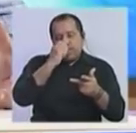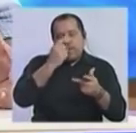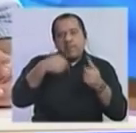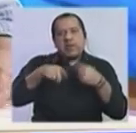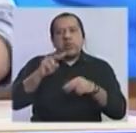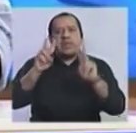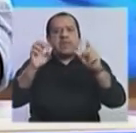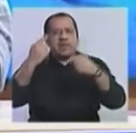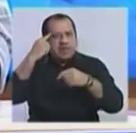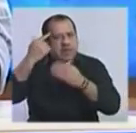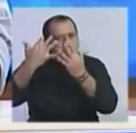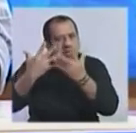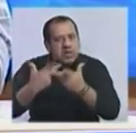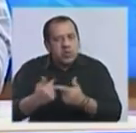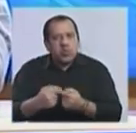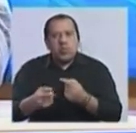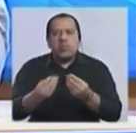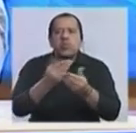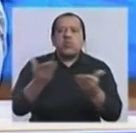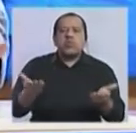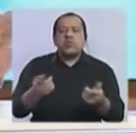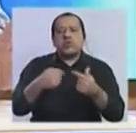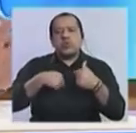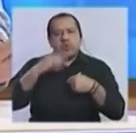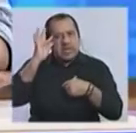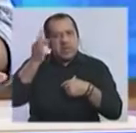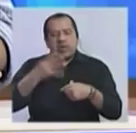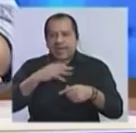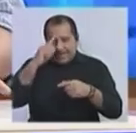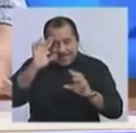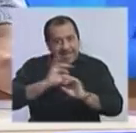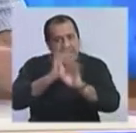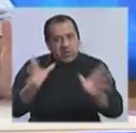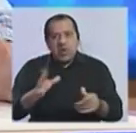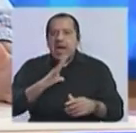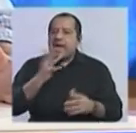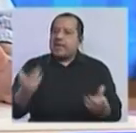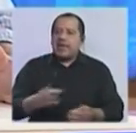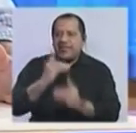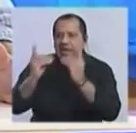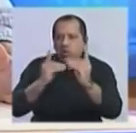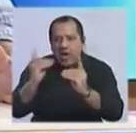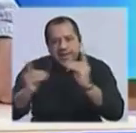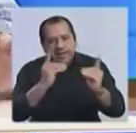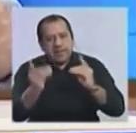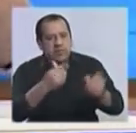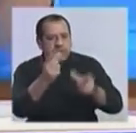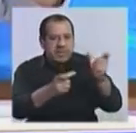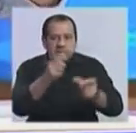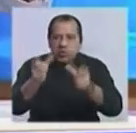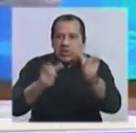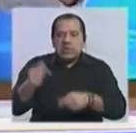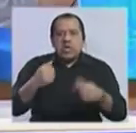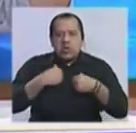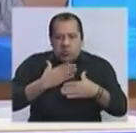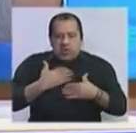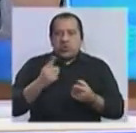estrategia en este marco, yo creo que hay que dejar en claro que hay que ir al diálogo con la gente. Nuestras alianzas